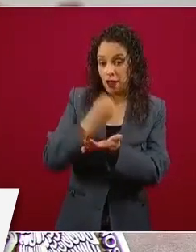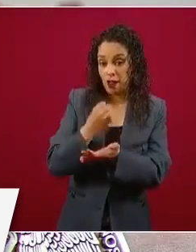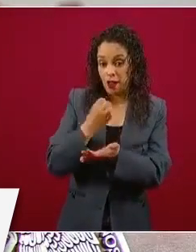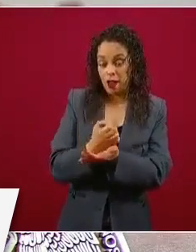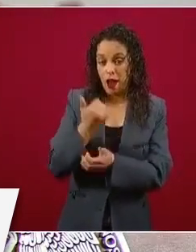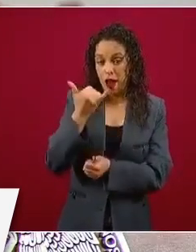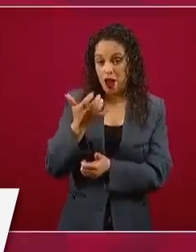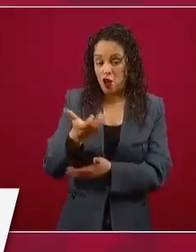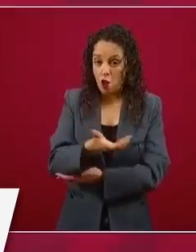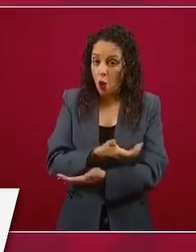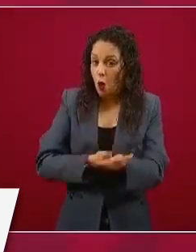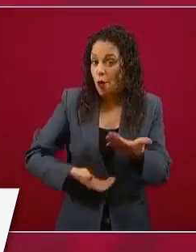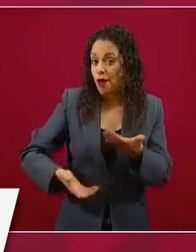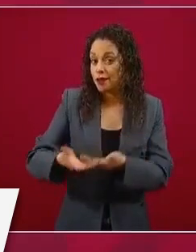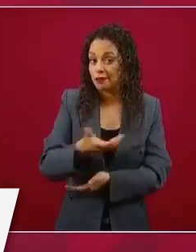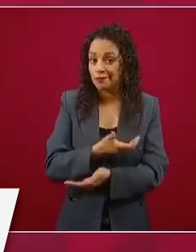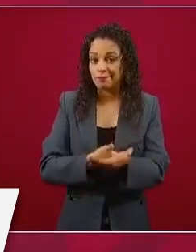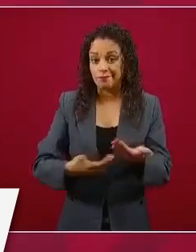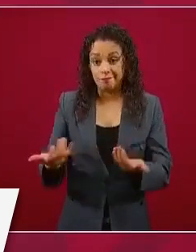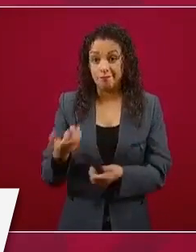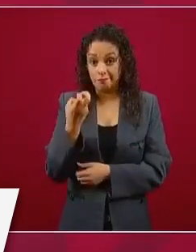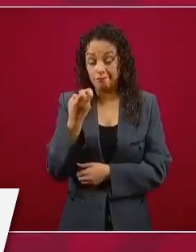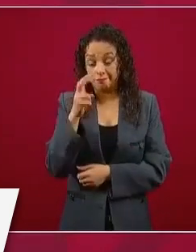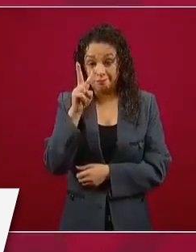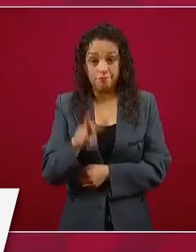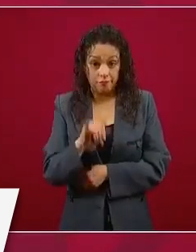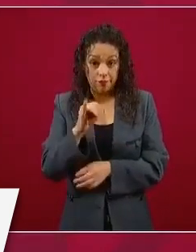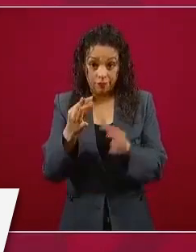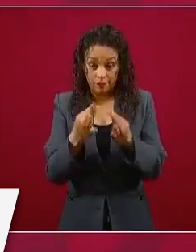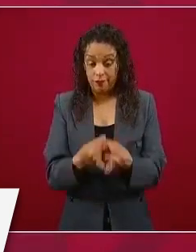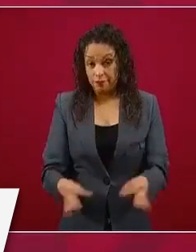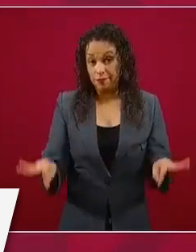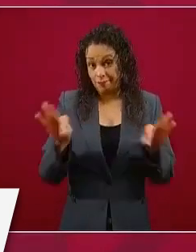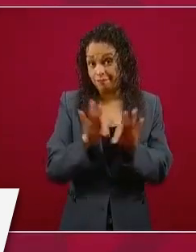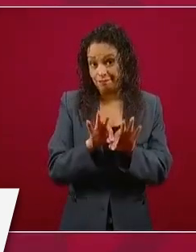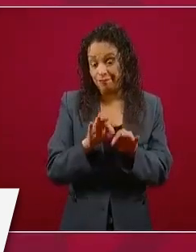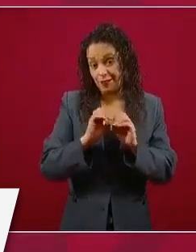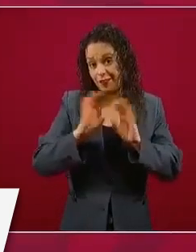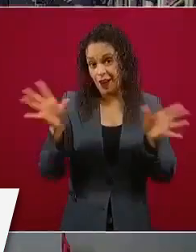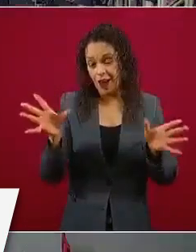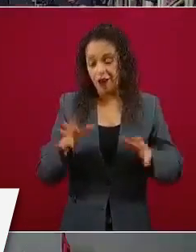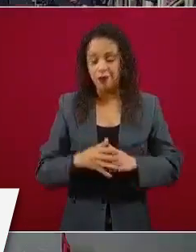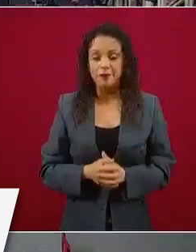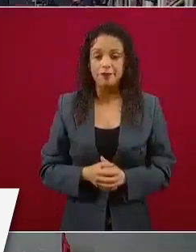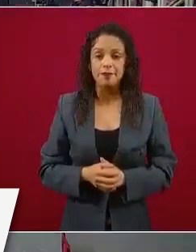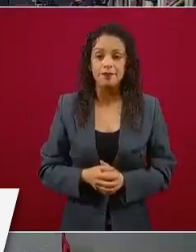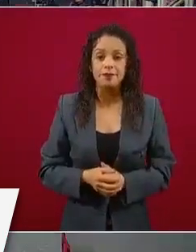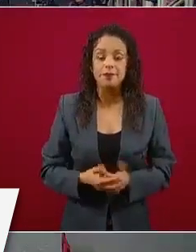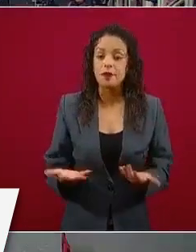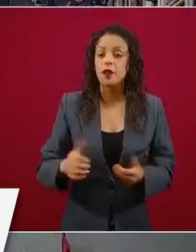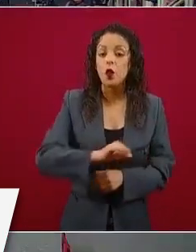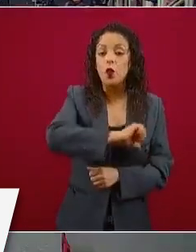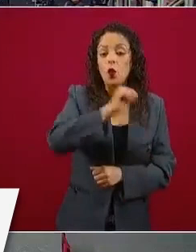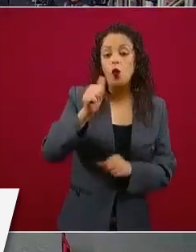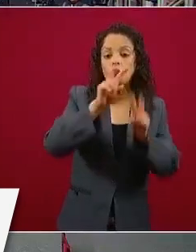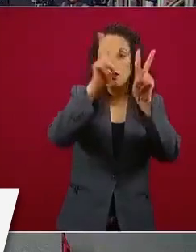es algo importante. El otro tema que